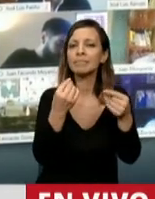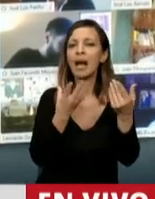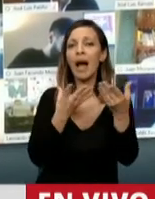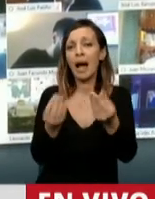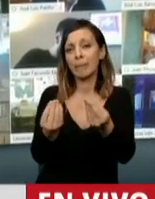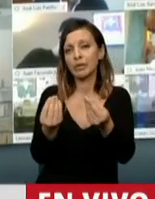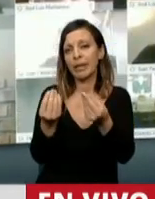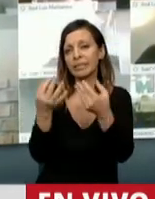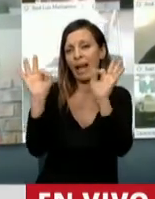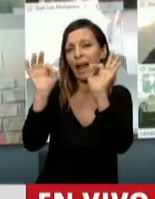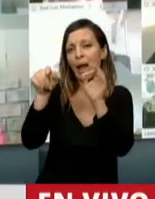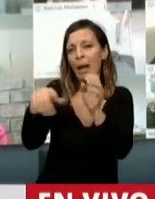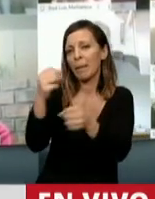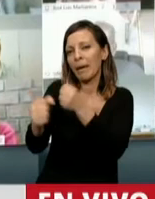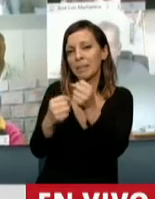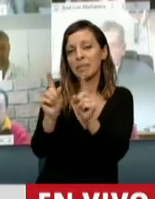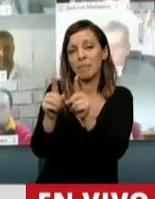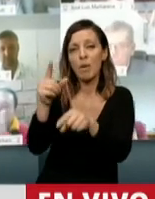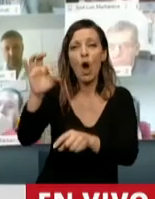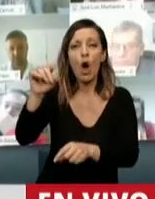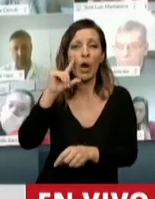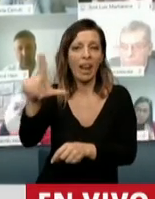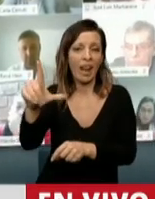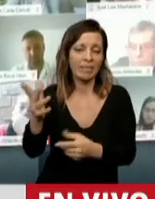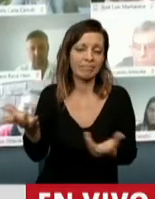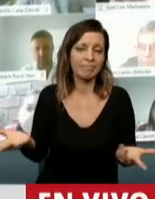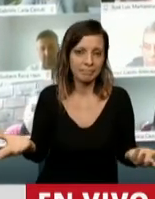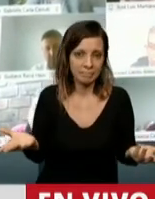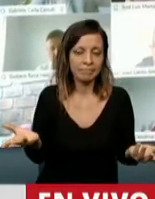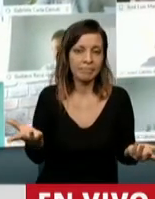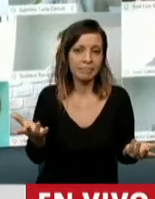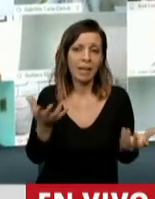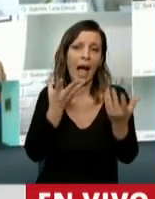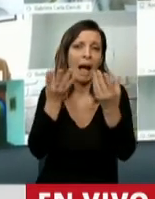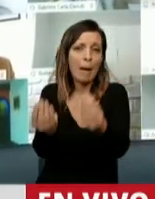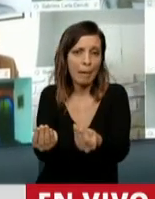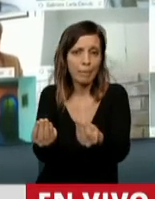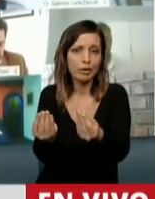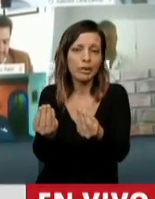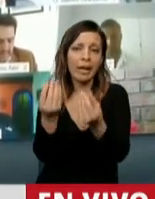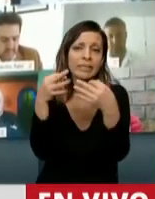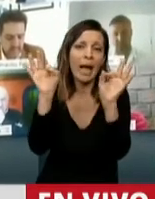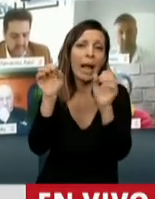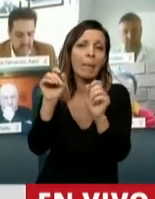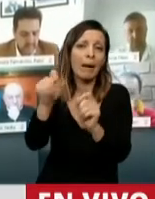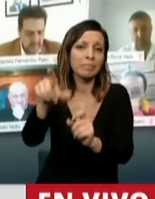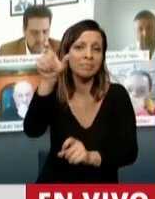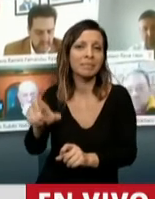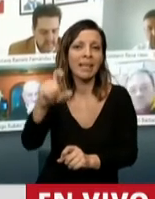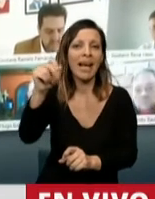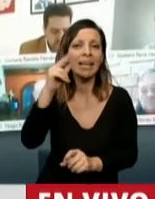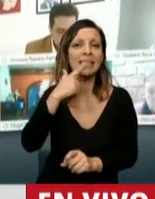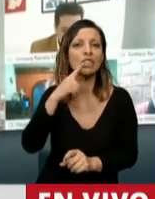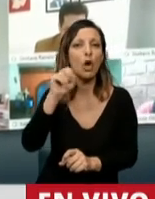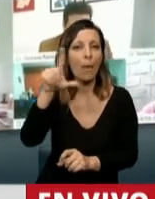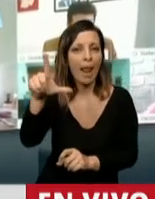impunidad a una empresa como Oil Combustibles, avalar la impunidad a Cristóbal López, que de esta